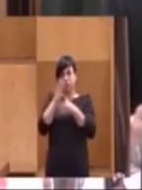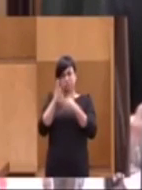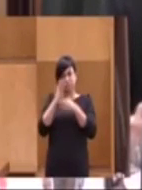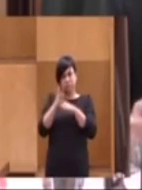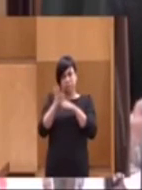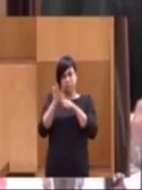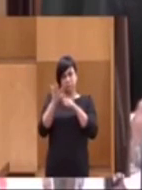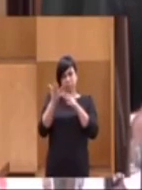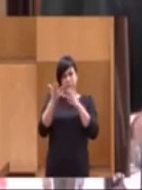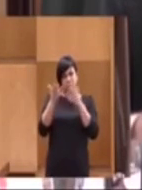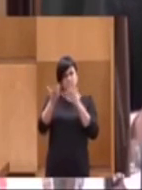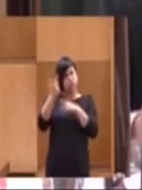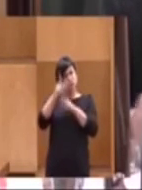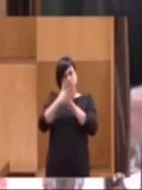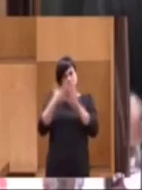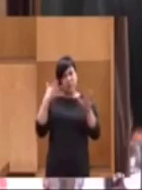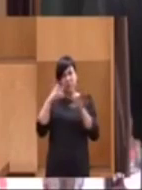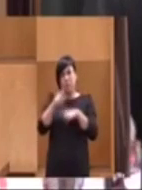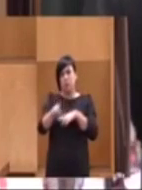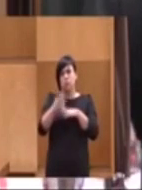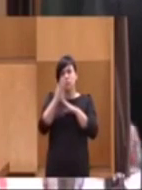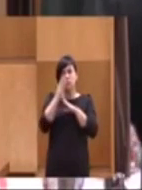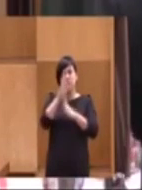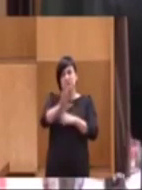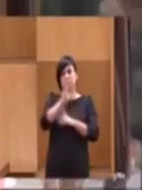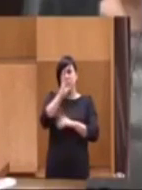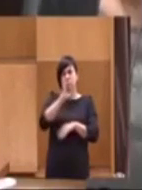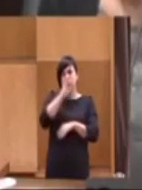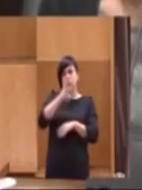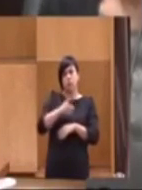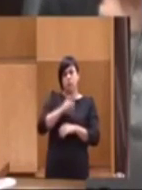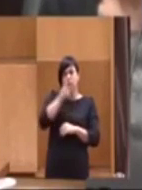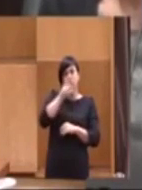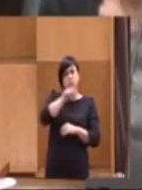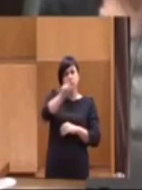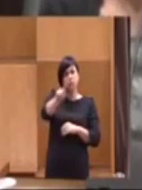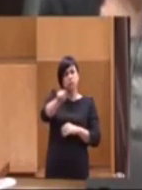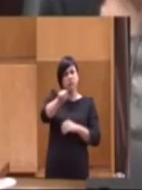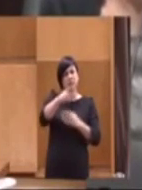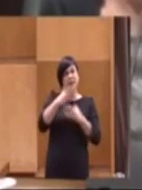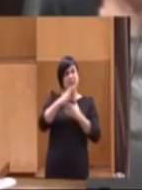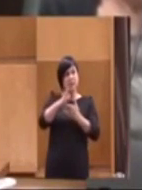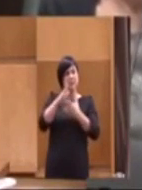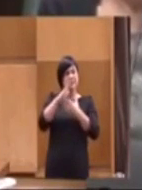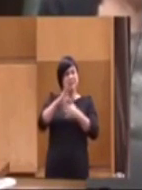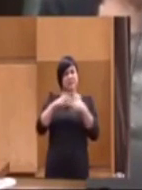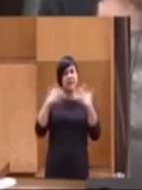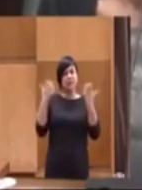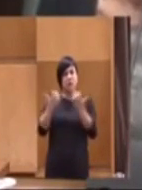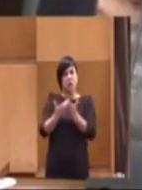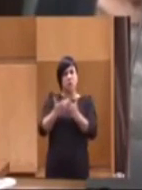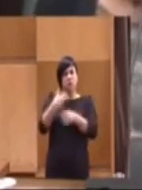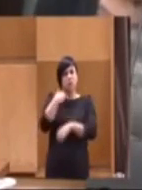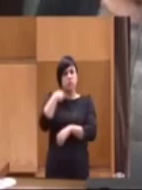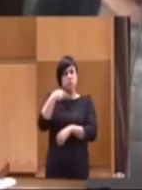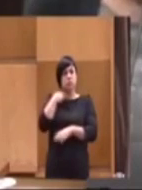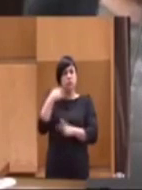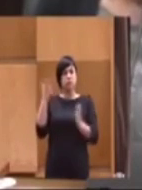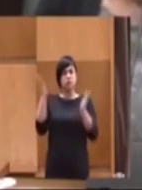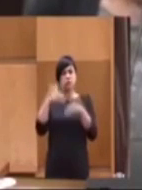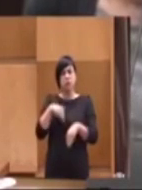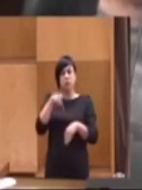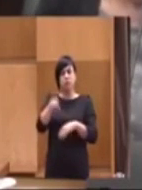pero usted fue muy rápido. ¿Por qué la ha presentado, señora Asensio? Pues porque usted no tiene representantes en el Congreso de los Diputados y